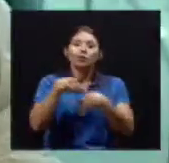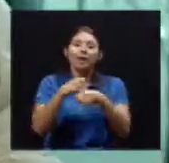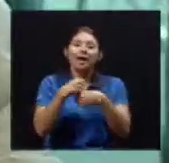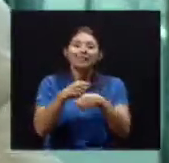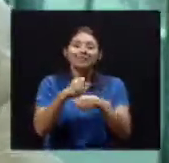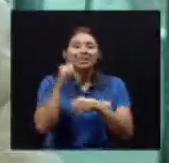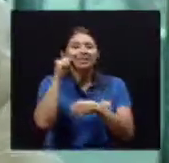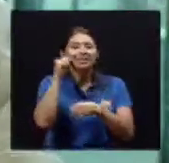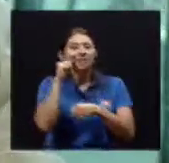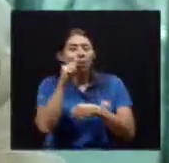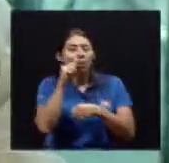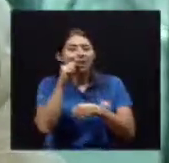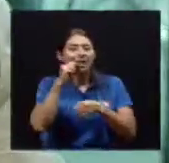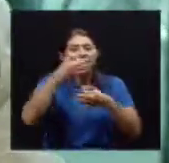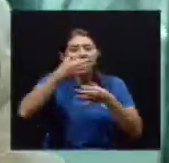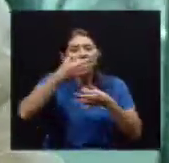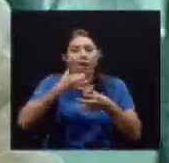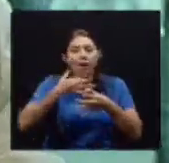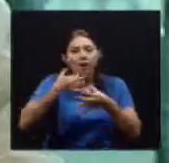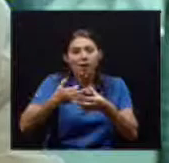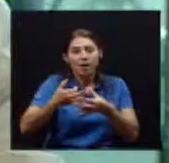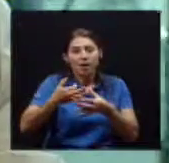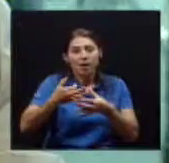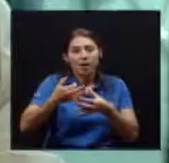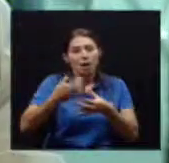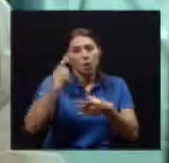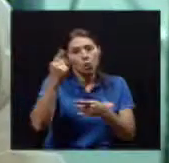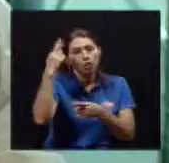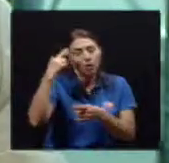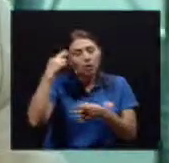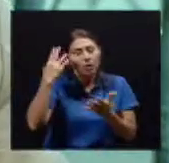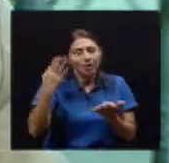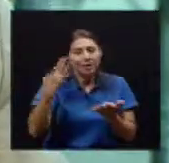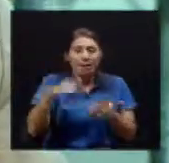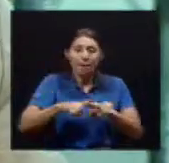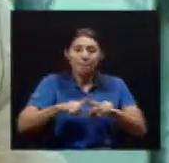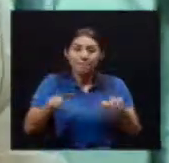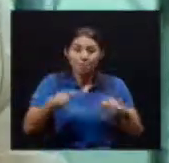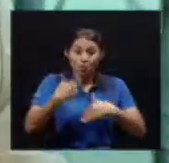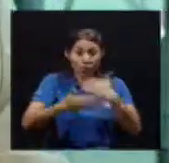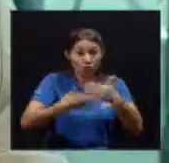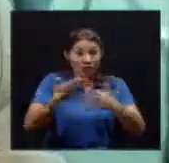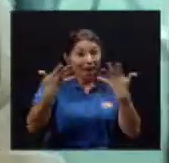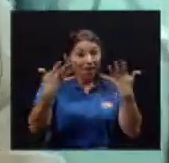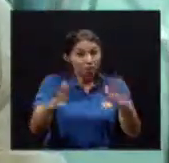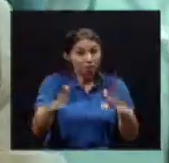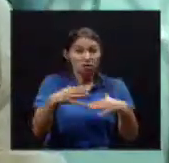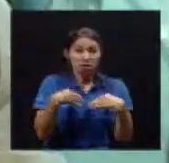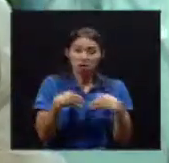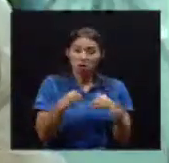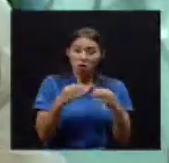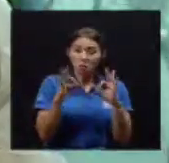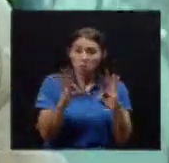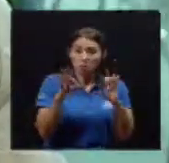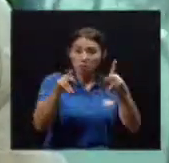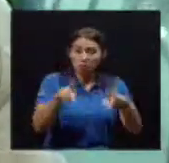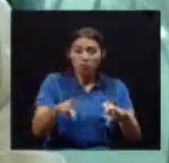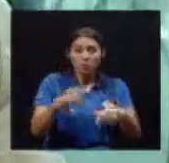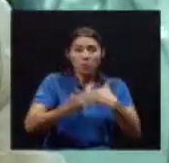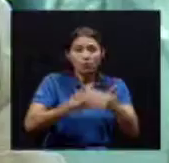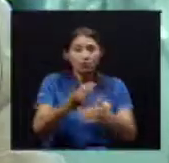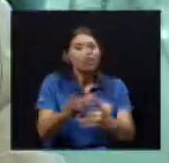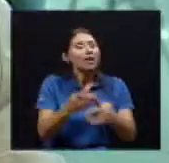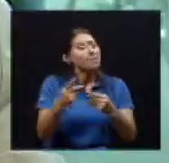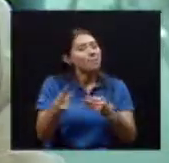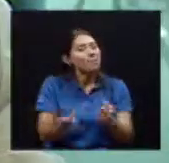proceso Inmediatamente Hay que volverle A restituir esa función Que tenía antes De ser intervenido Es muy